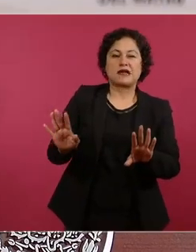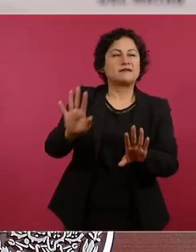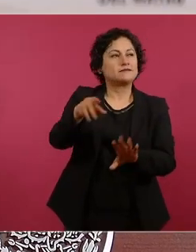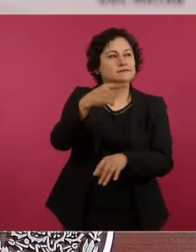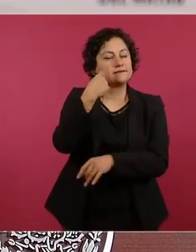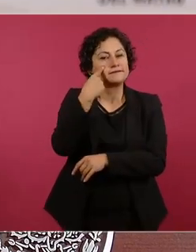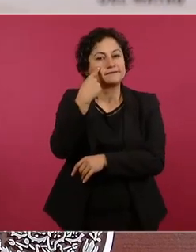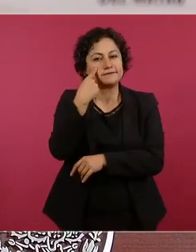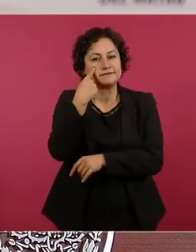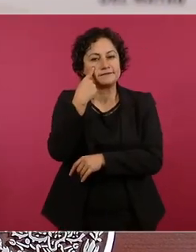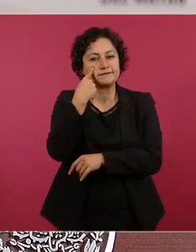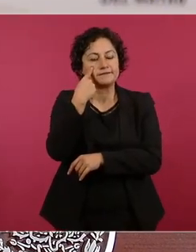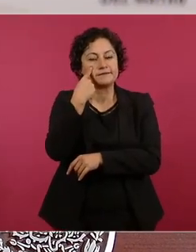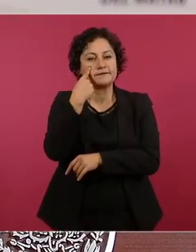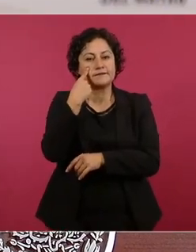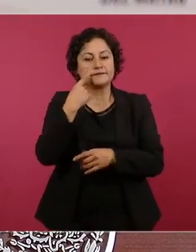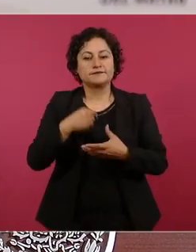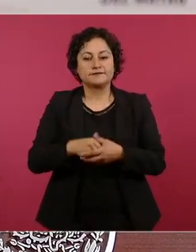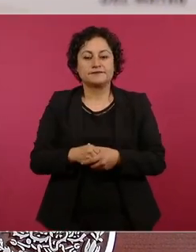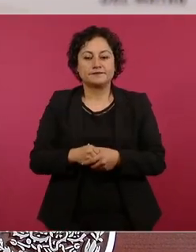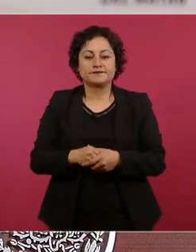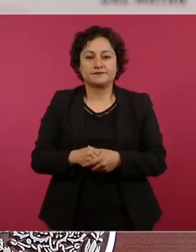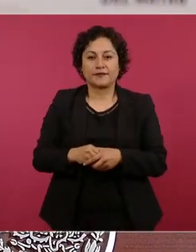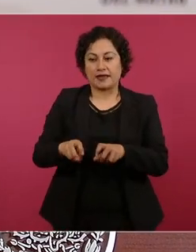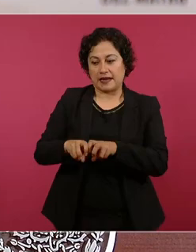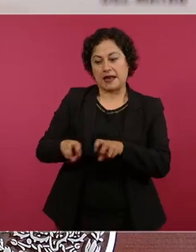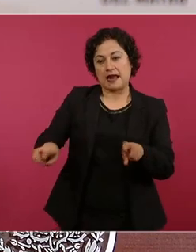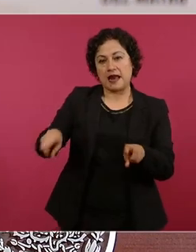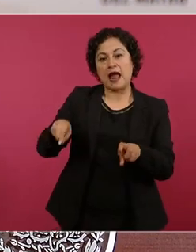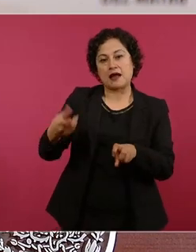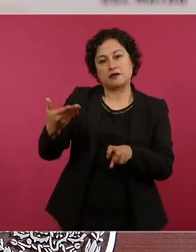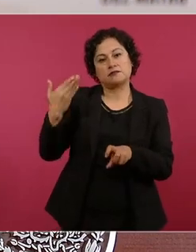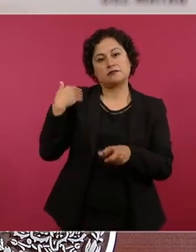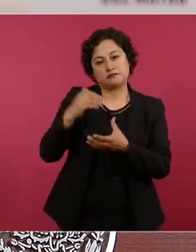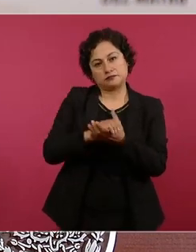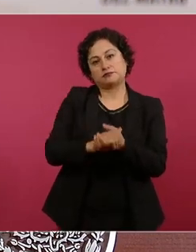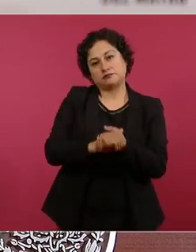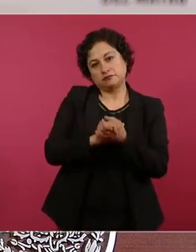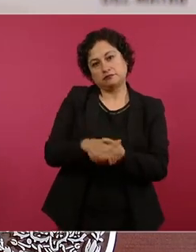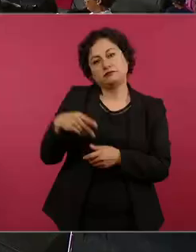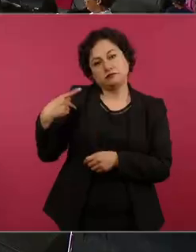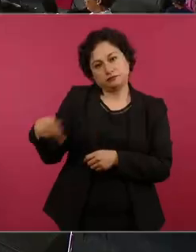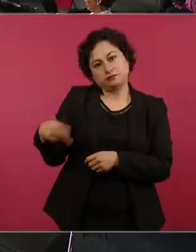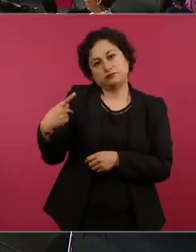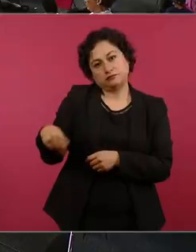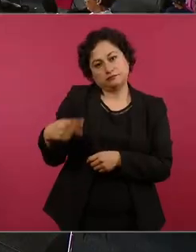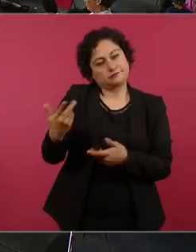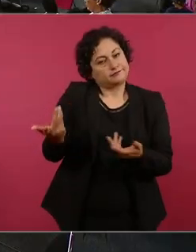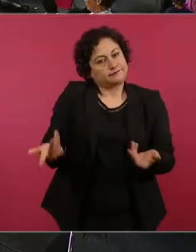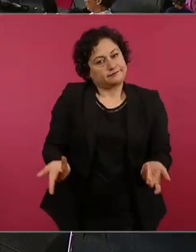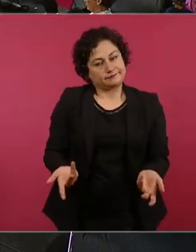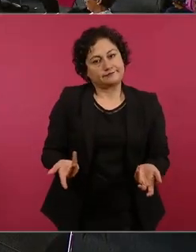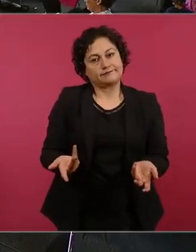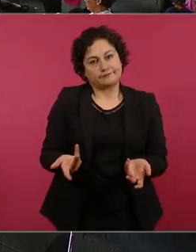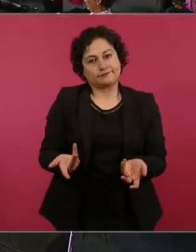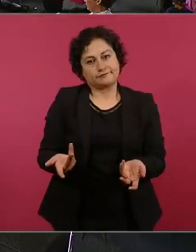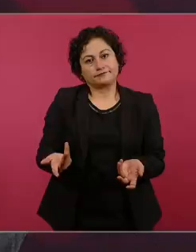fueron electos no fueron este